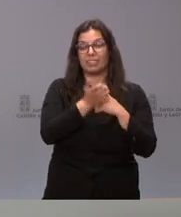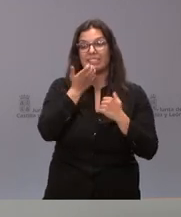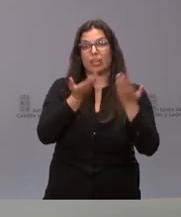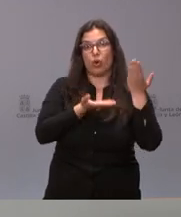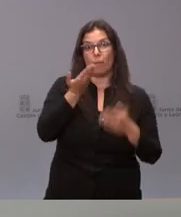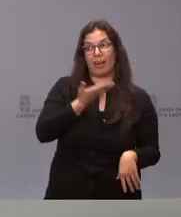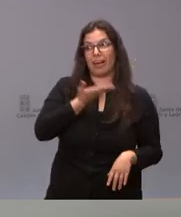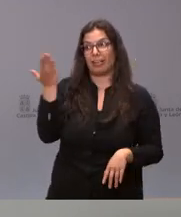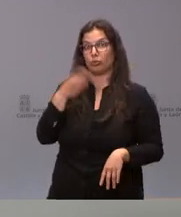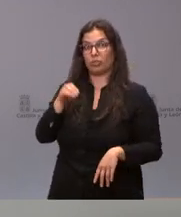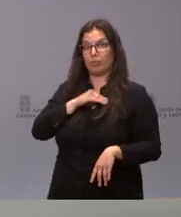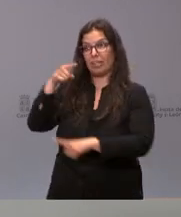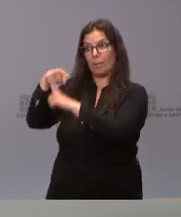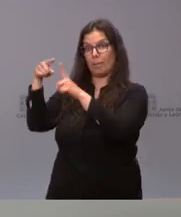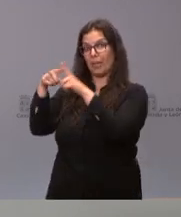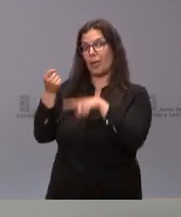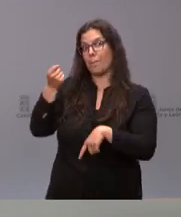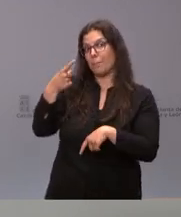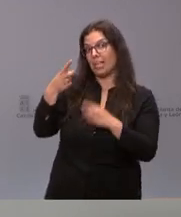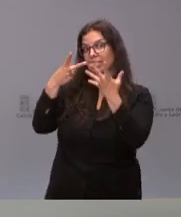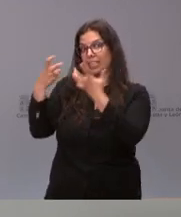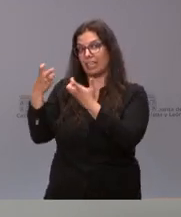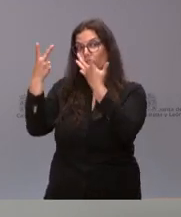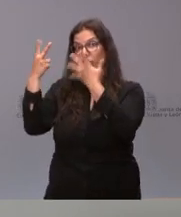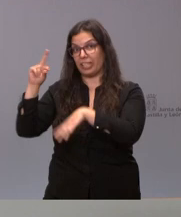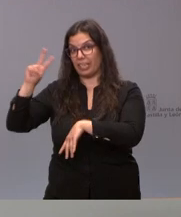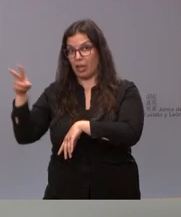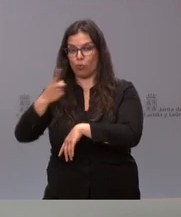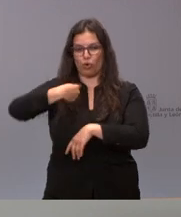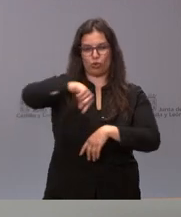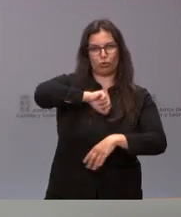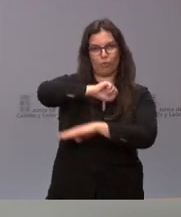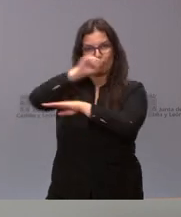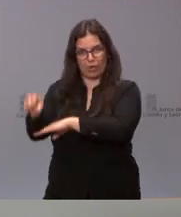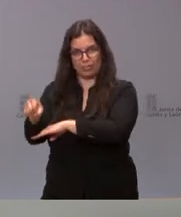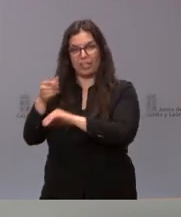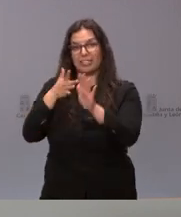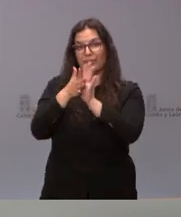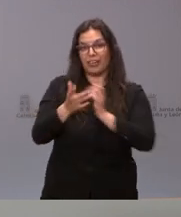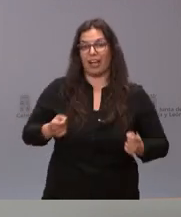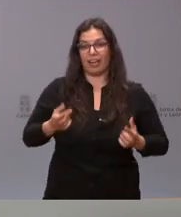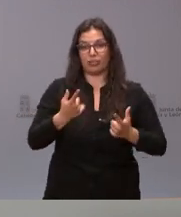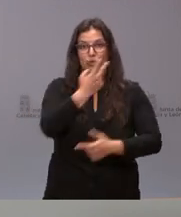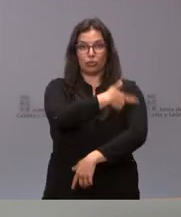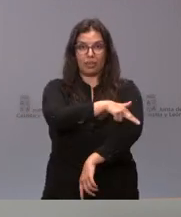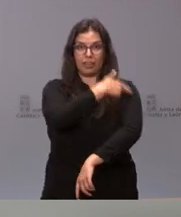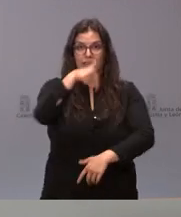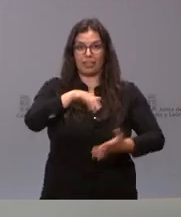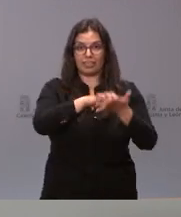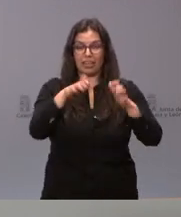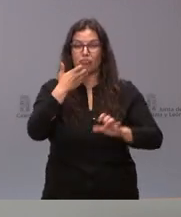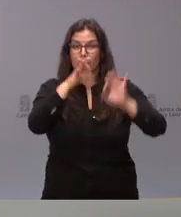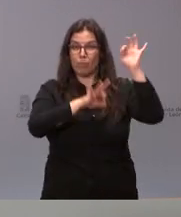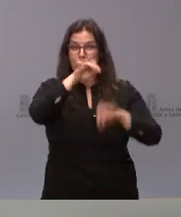de la media nacional, que está en 1.770 euros. Por tanto, el gasto sanitario de Castilla y León por ciudadano es